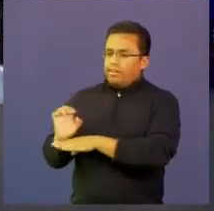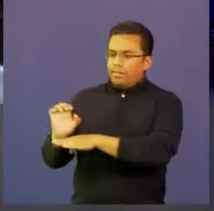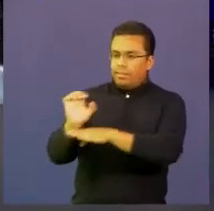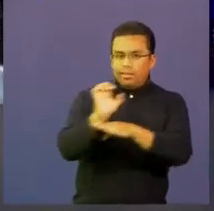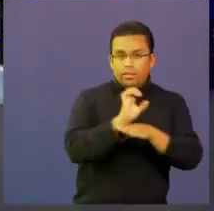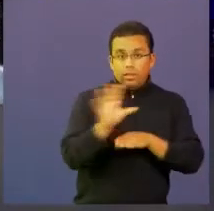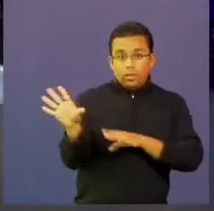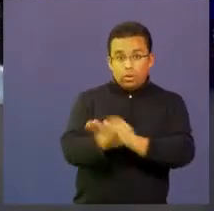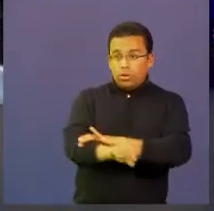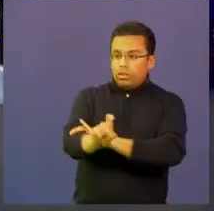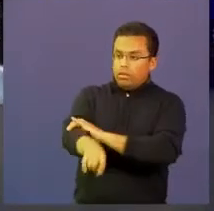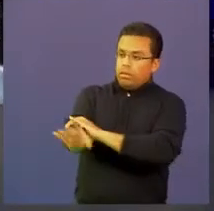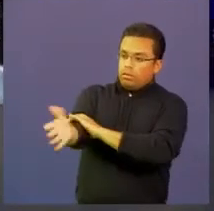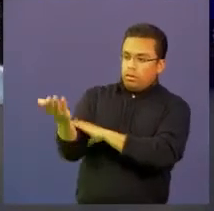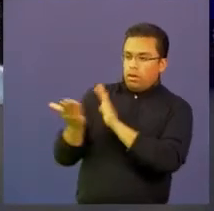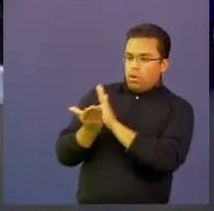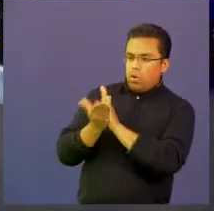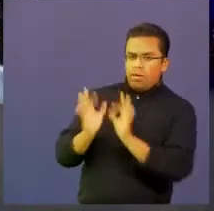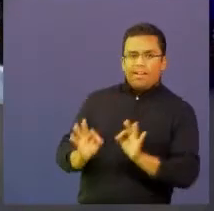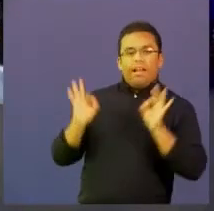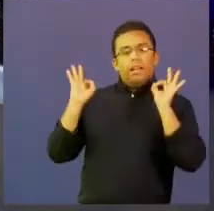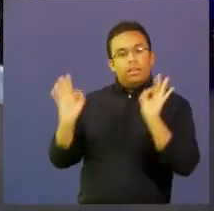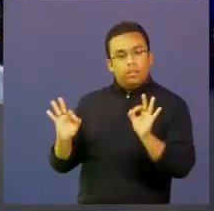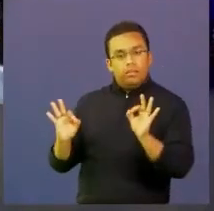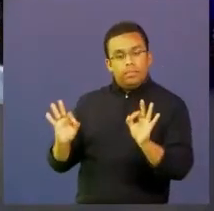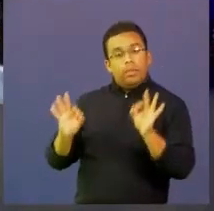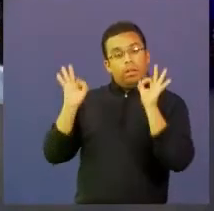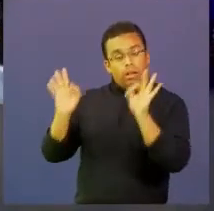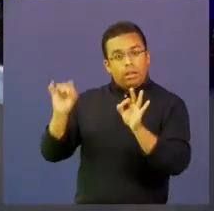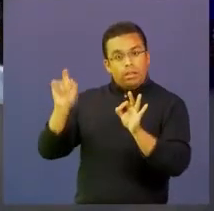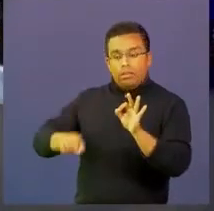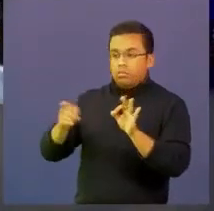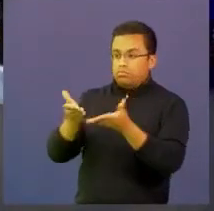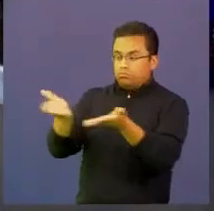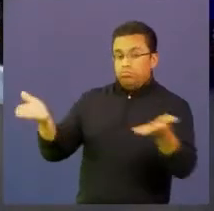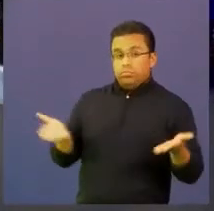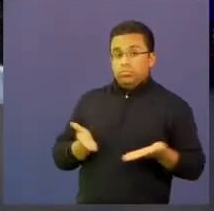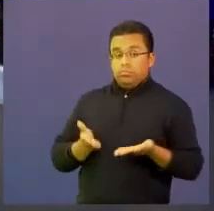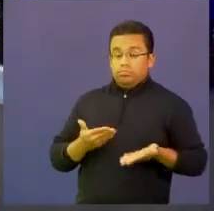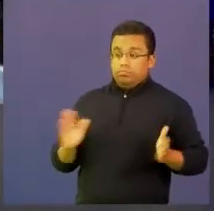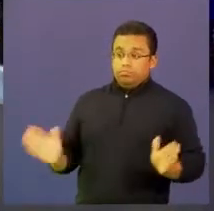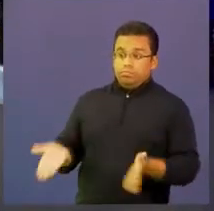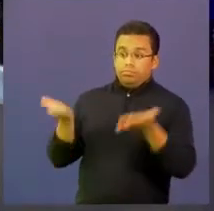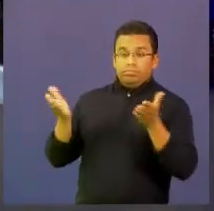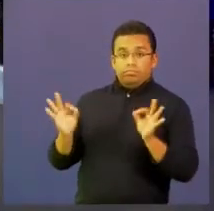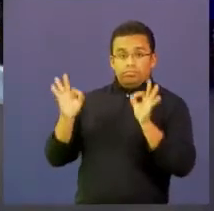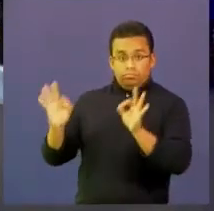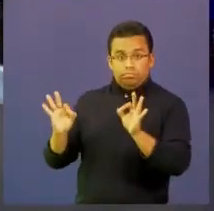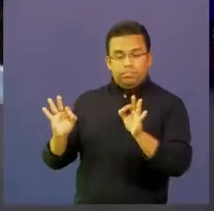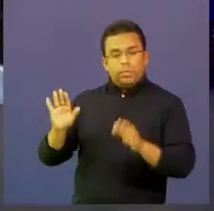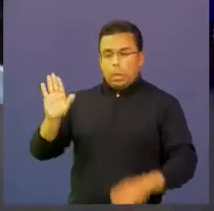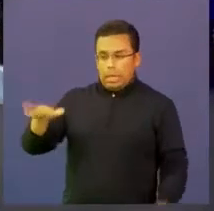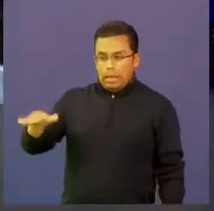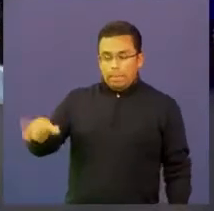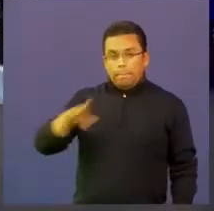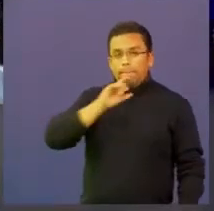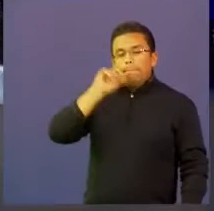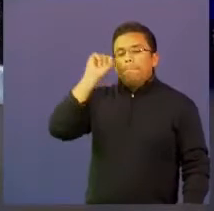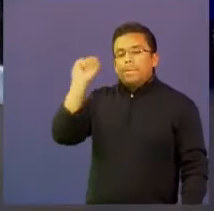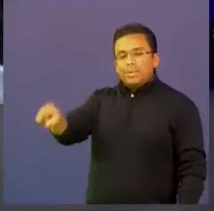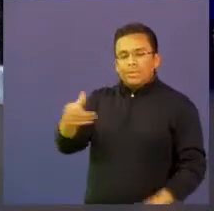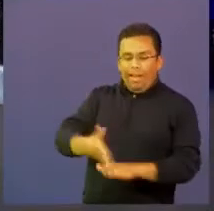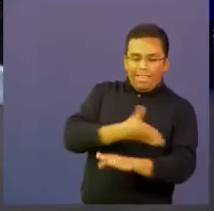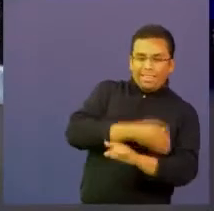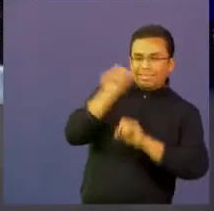la educación sea de calidad, que los niños tengan la mejor oferta. Yo primero, antes de empezar con las preguntas, quiero que me cuente cuál